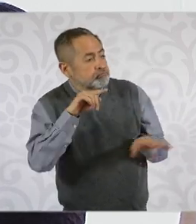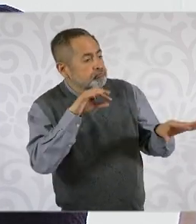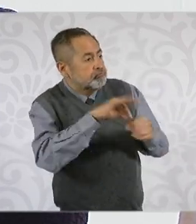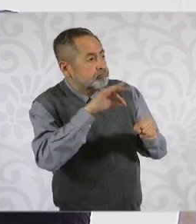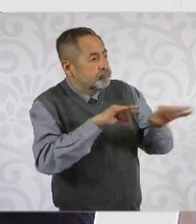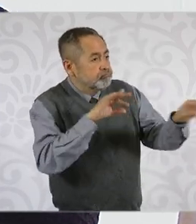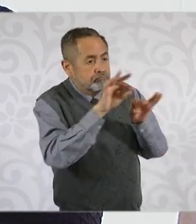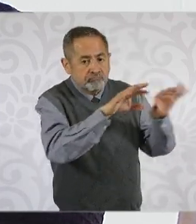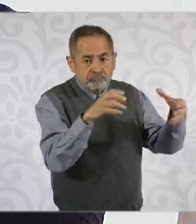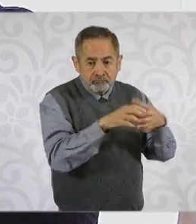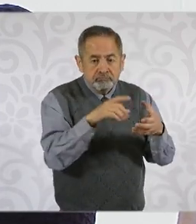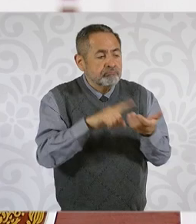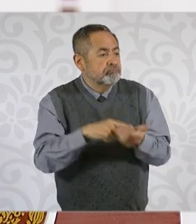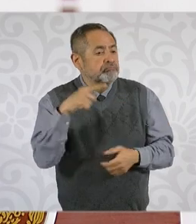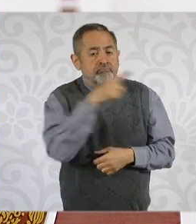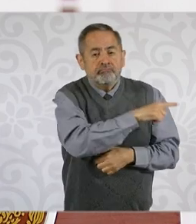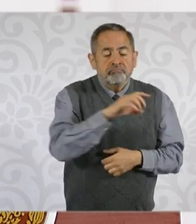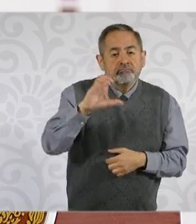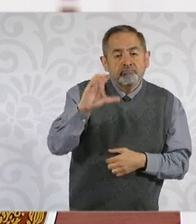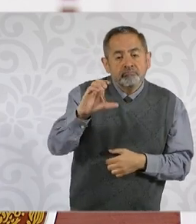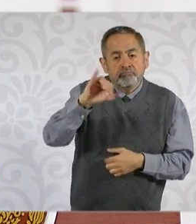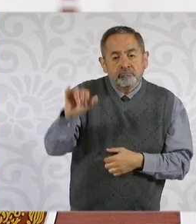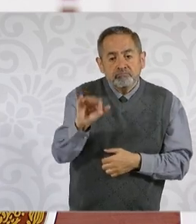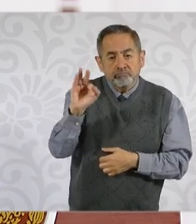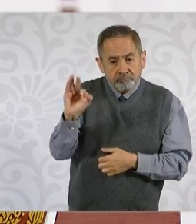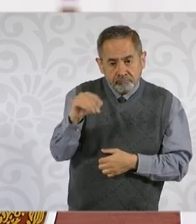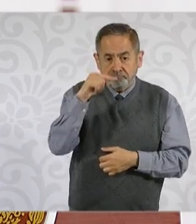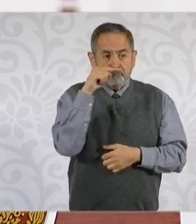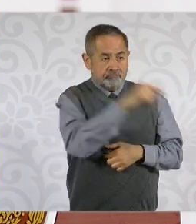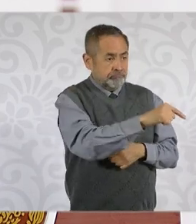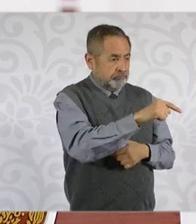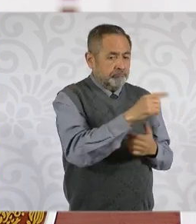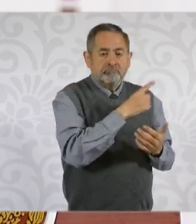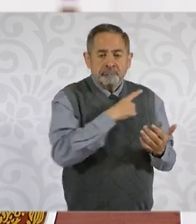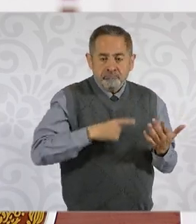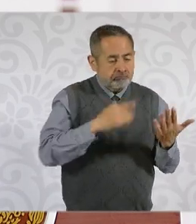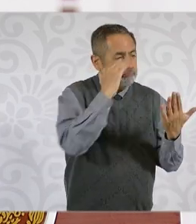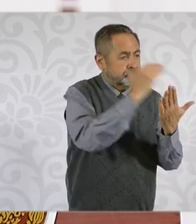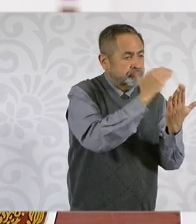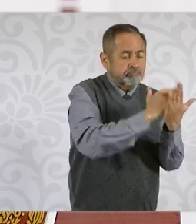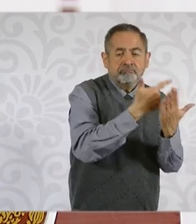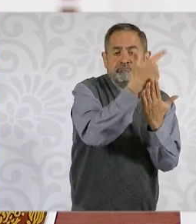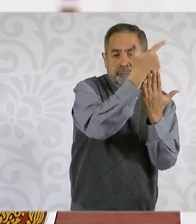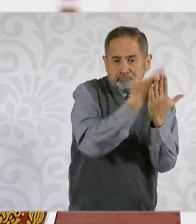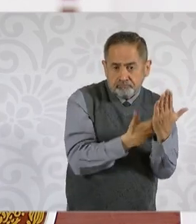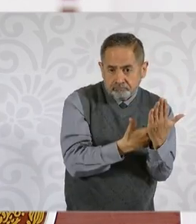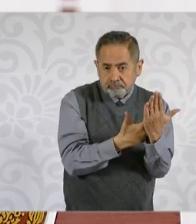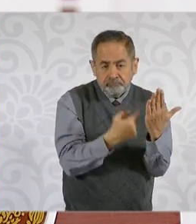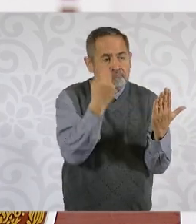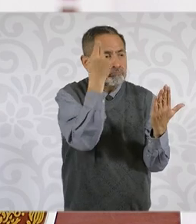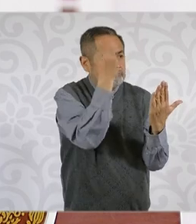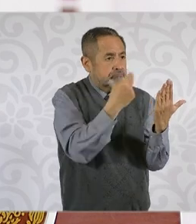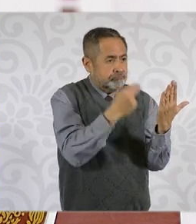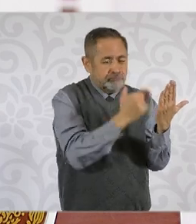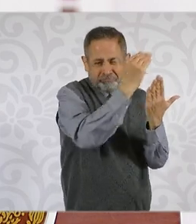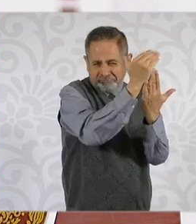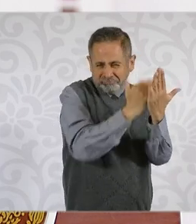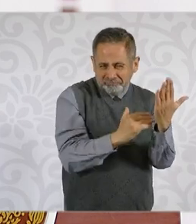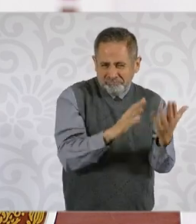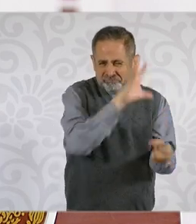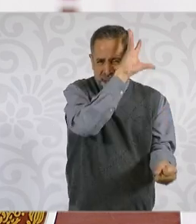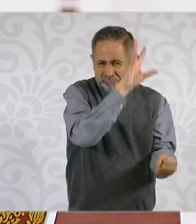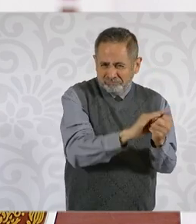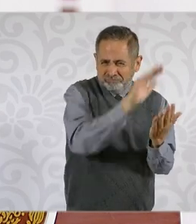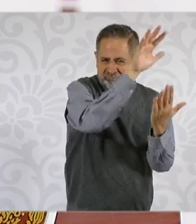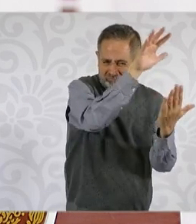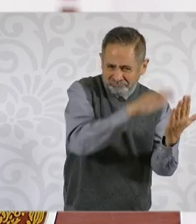Federal entregará al Senado de la República un listado con la totalidad de